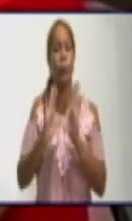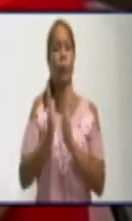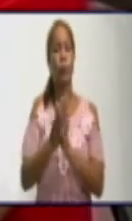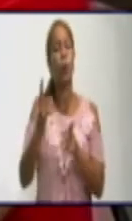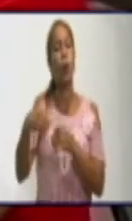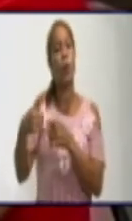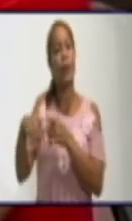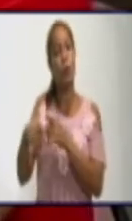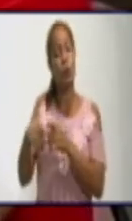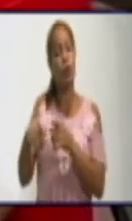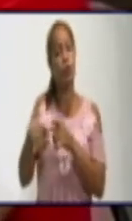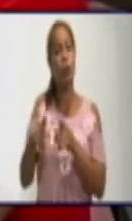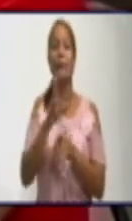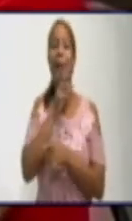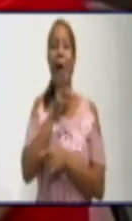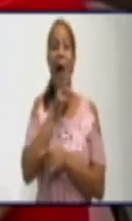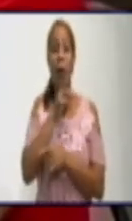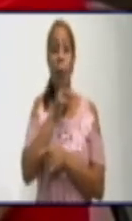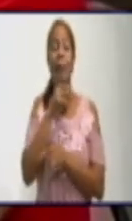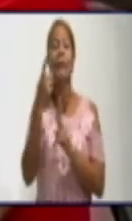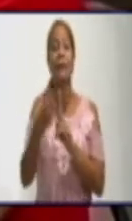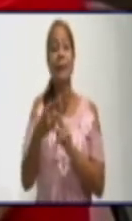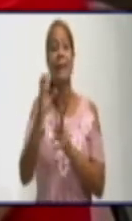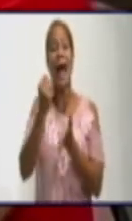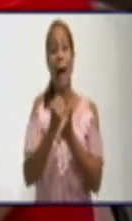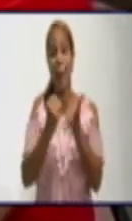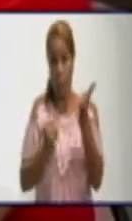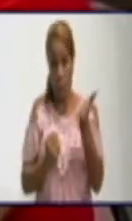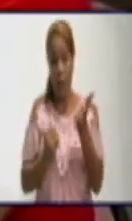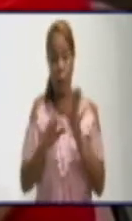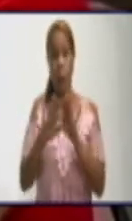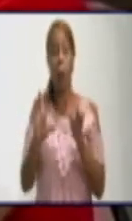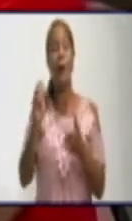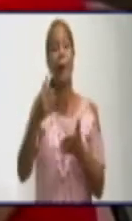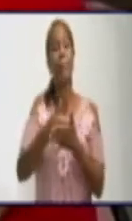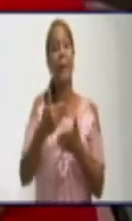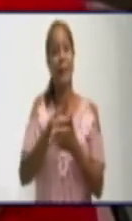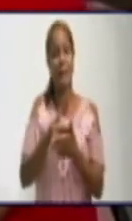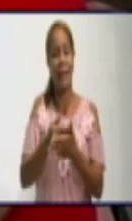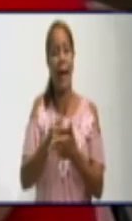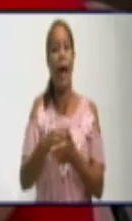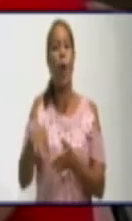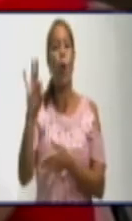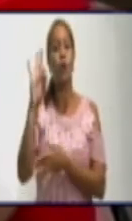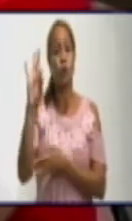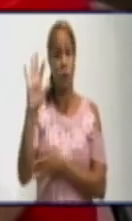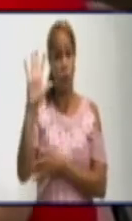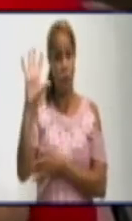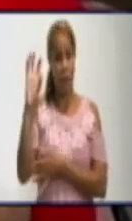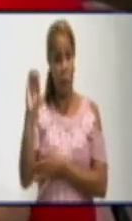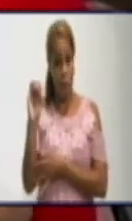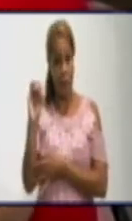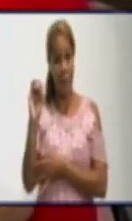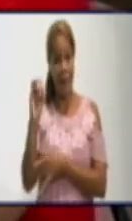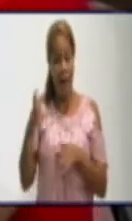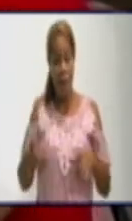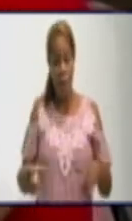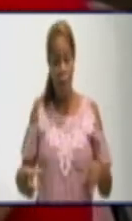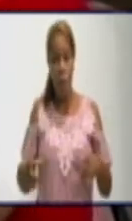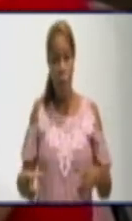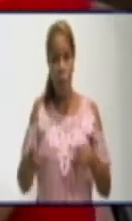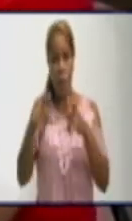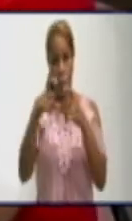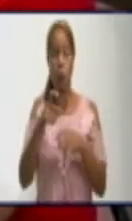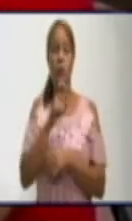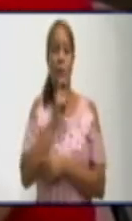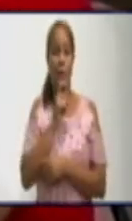hidráulicos de nuestra provincia y avalado por la empresa de acueductos. Es para estas 850 fosas reiterativas lo que vamos a comentar aquí